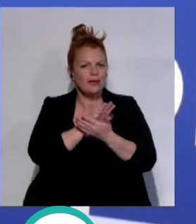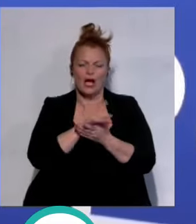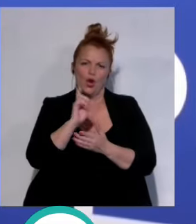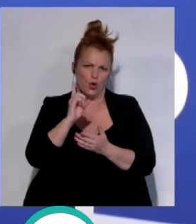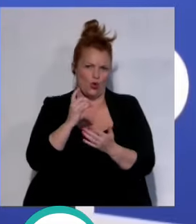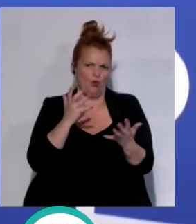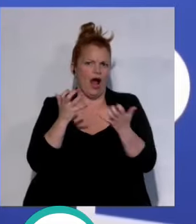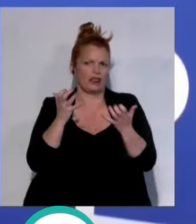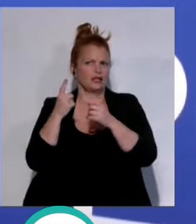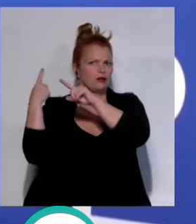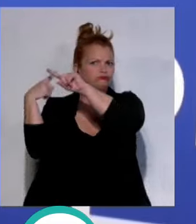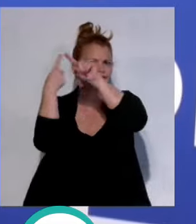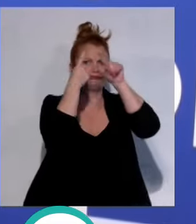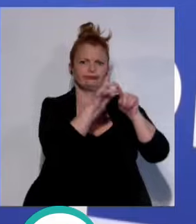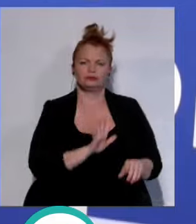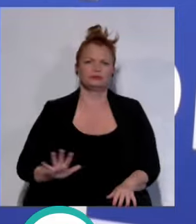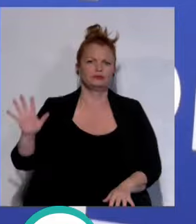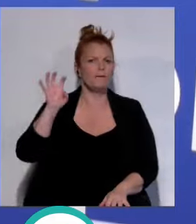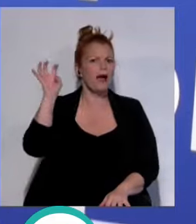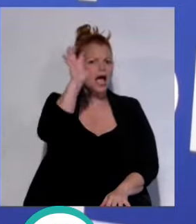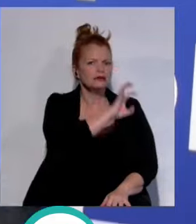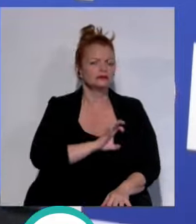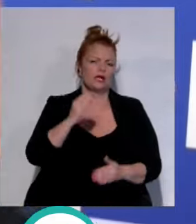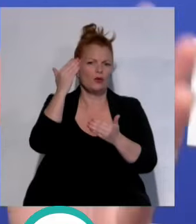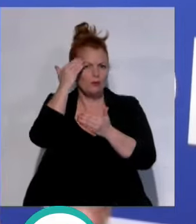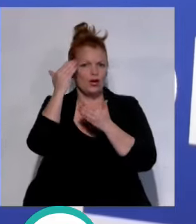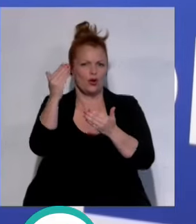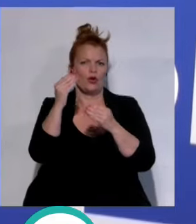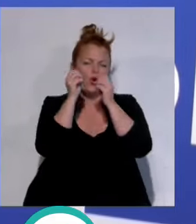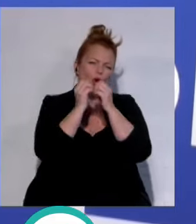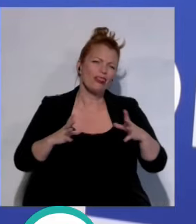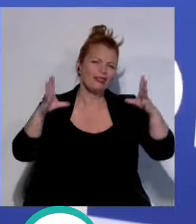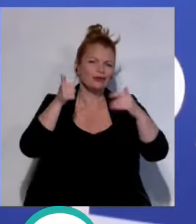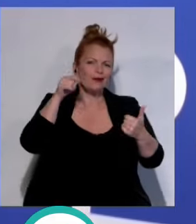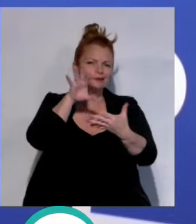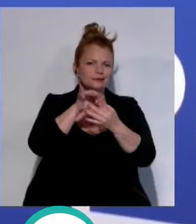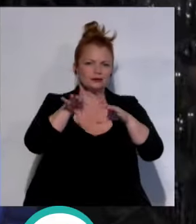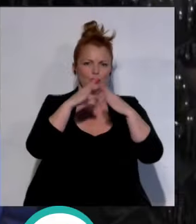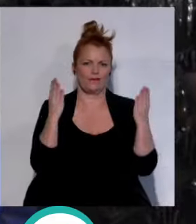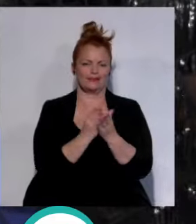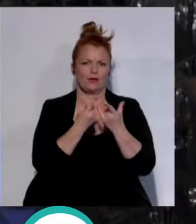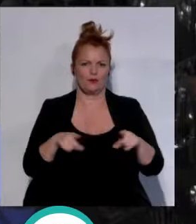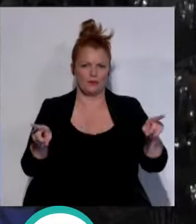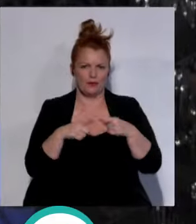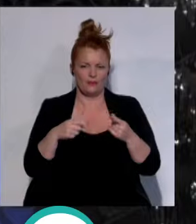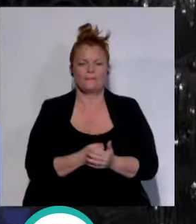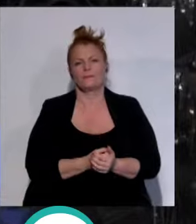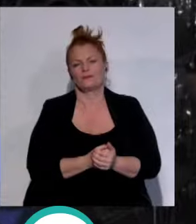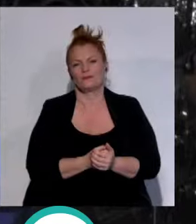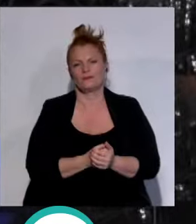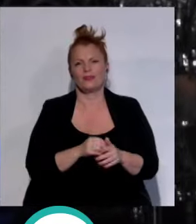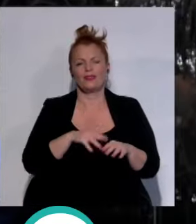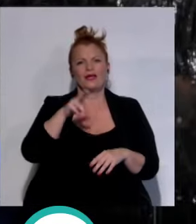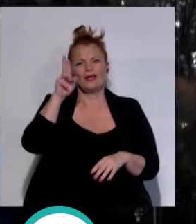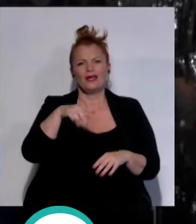muchos géneros, de muchos países, homenajeando con un concepto más universal de la música. La capacidad que él ha tenido de transitar